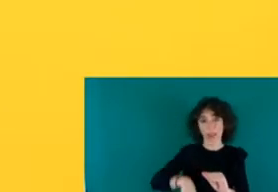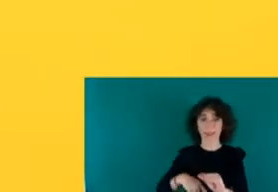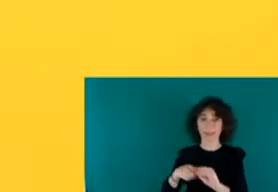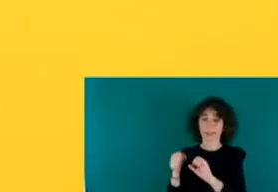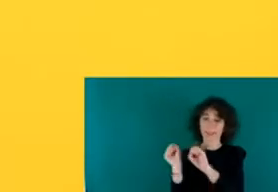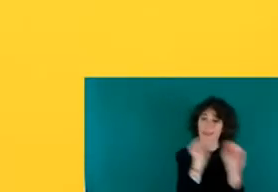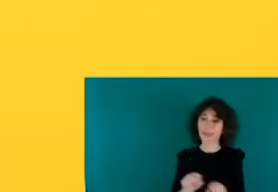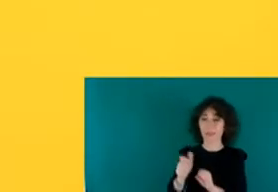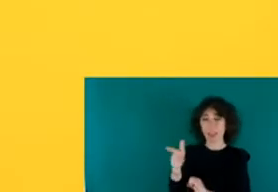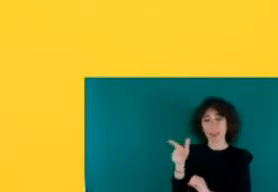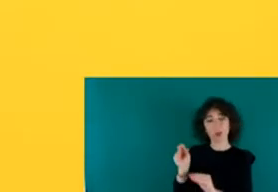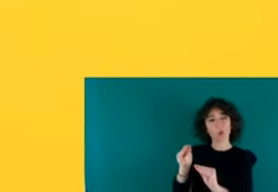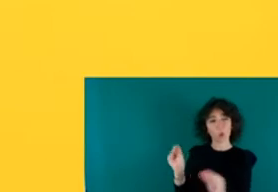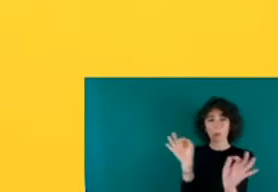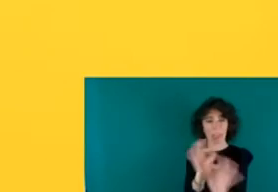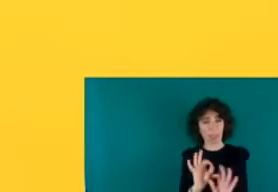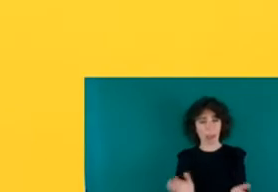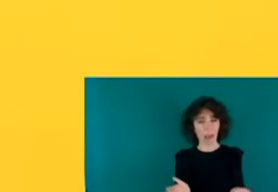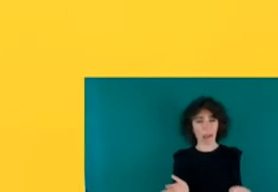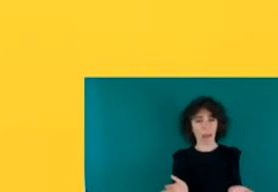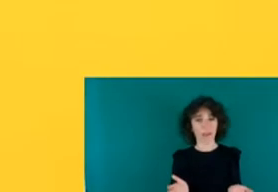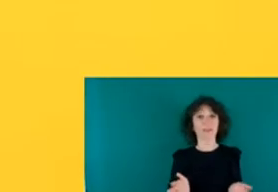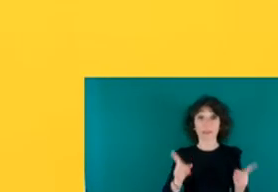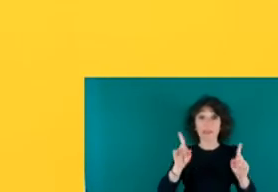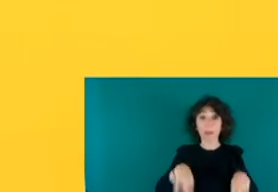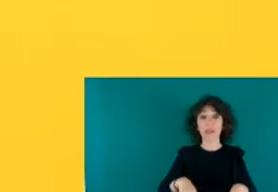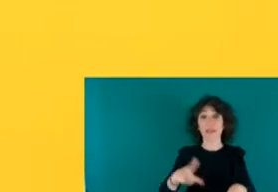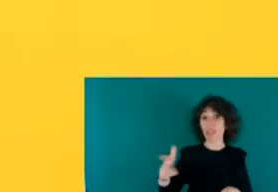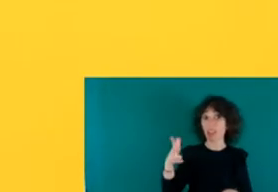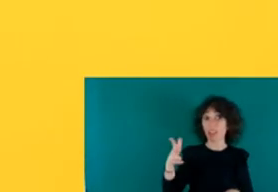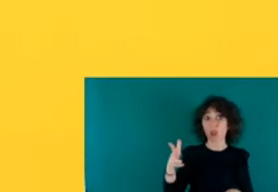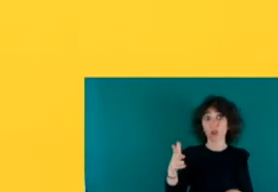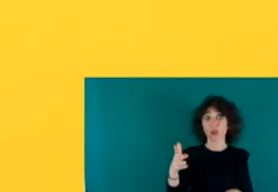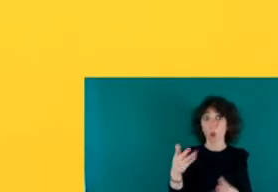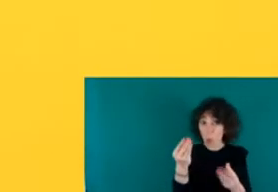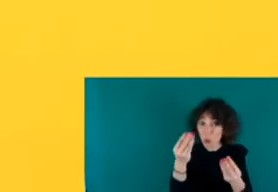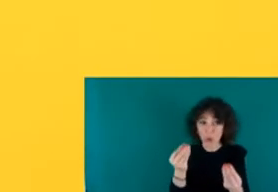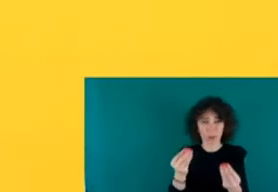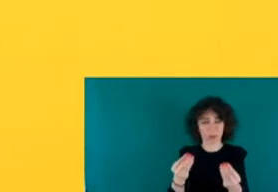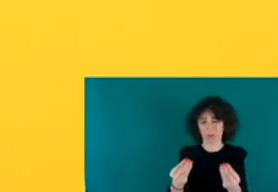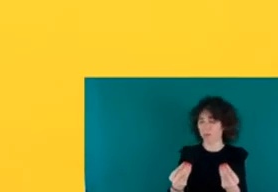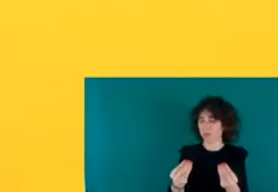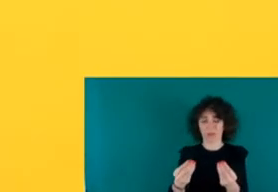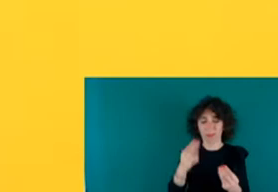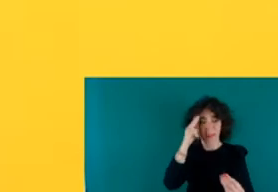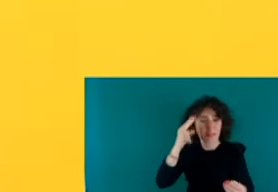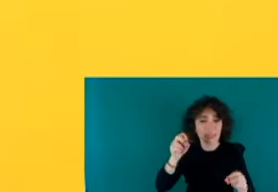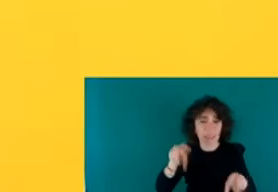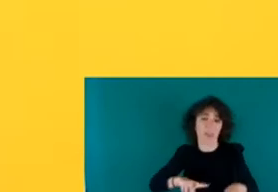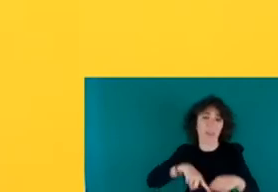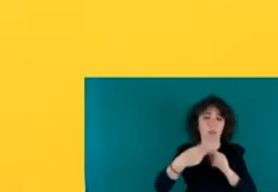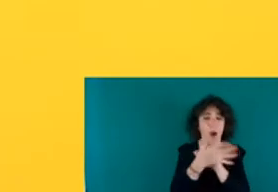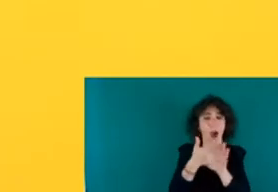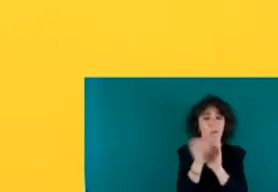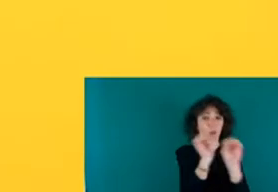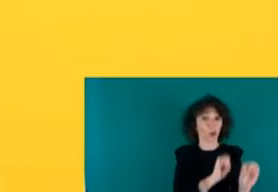personas. Además, también ahí se vulneraban muchos derechos, que ya luego comentaré respecto a la protección internacional. Y